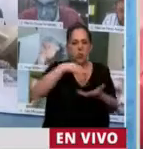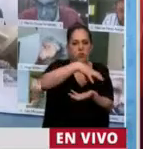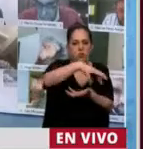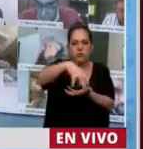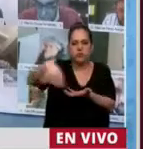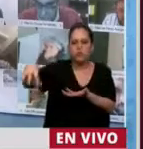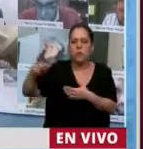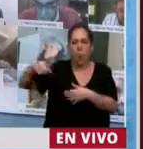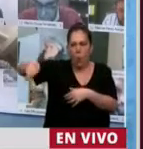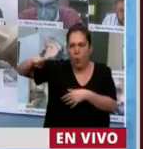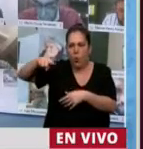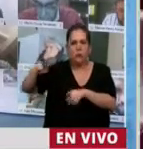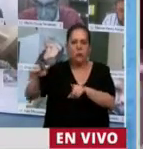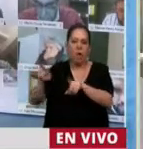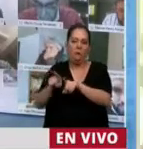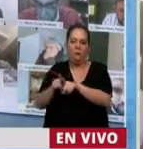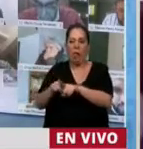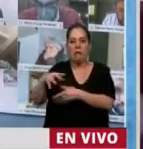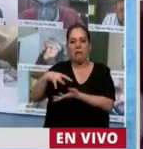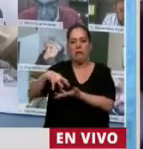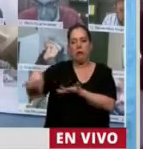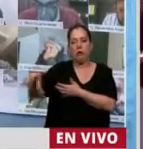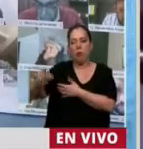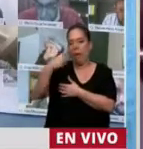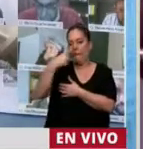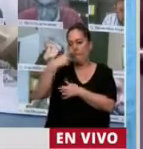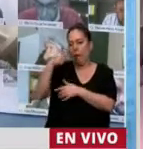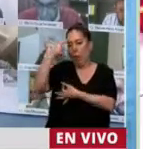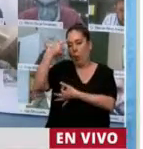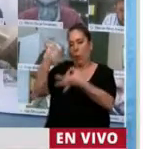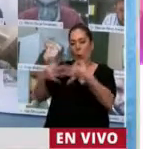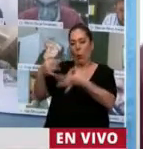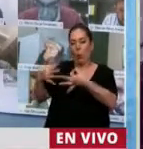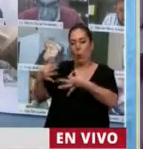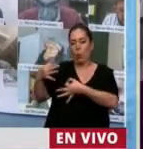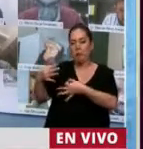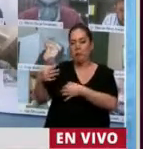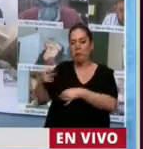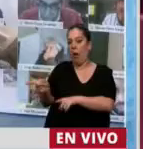que fue gestada, organizada por la oposición?